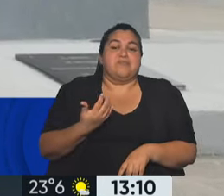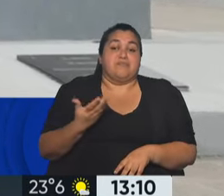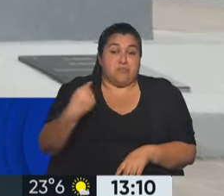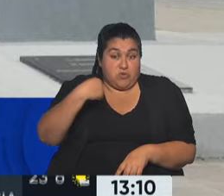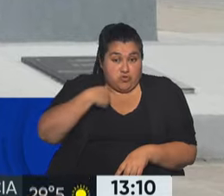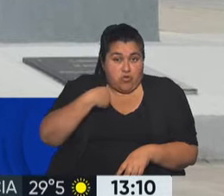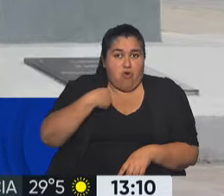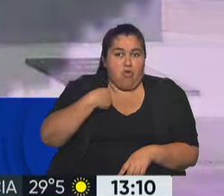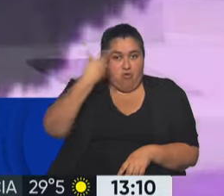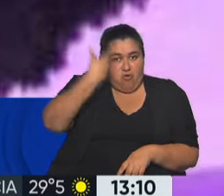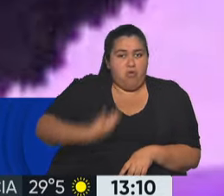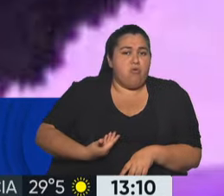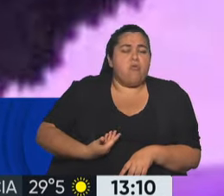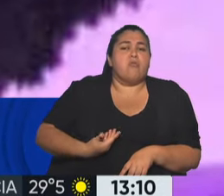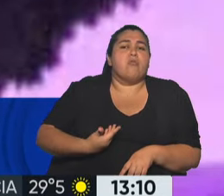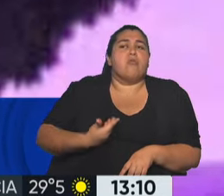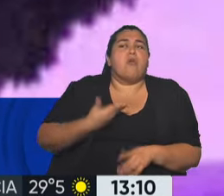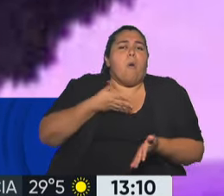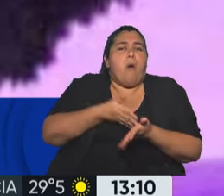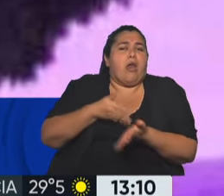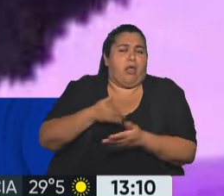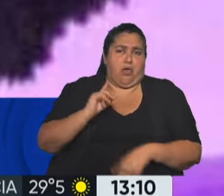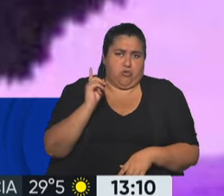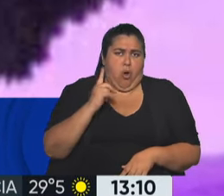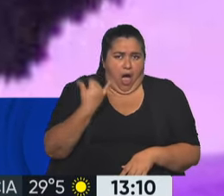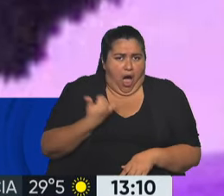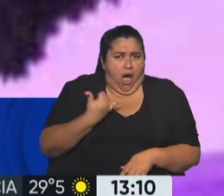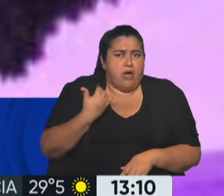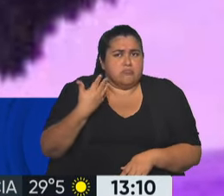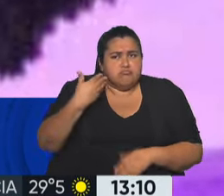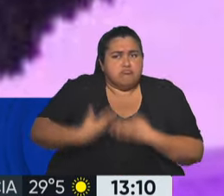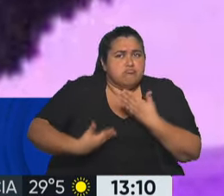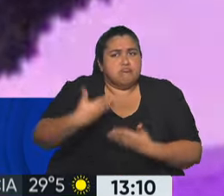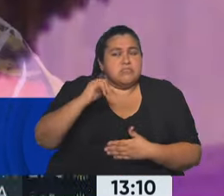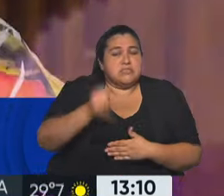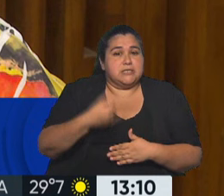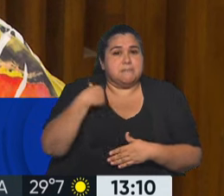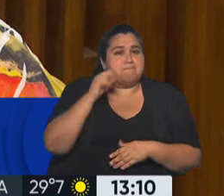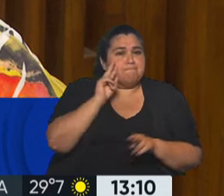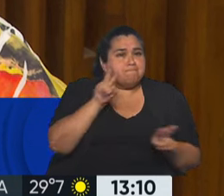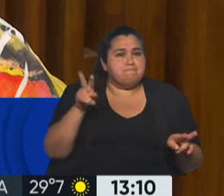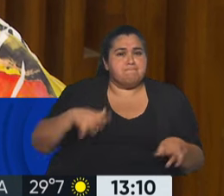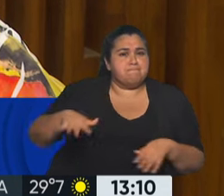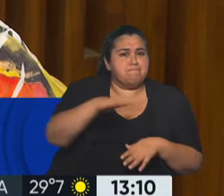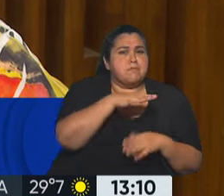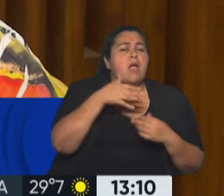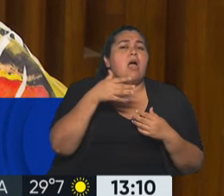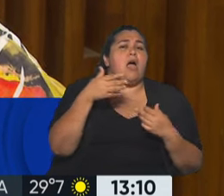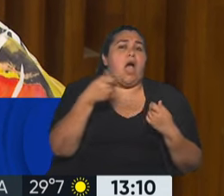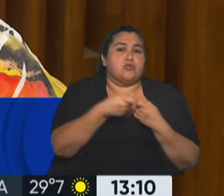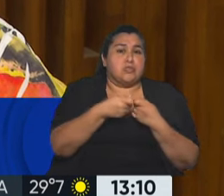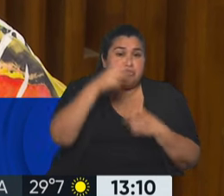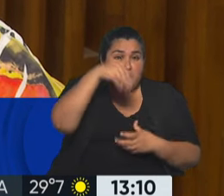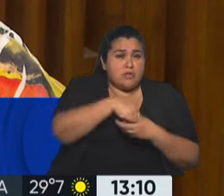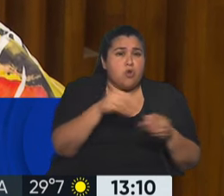particularmente, no tuve muchas barreras, yo tuve muchas posibilidades, pero veo que en la fundación muchos compañeros